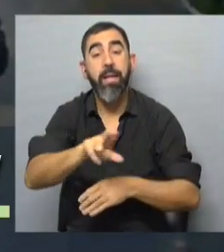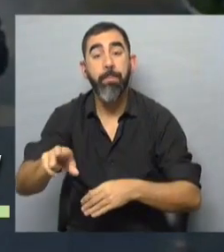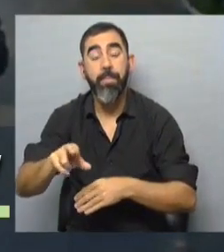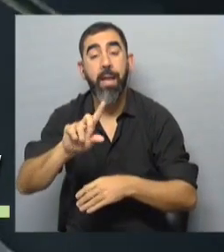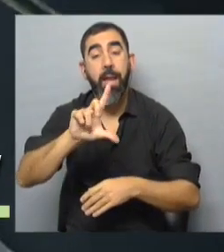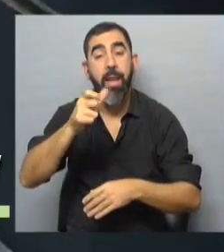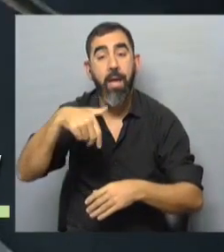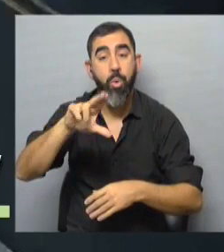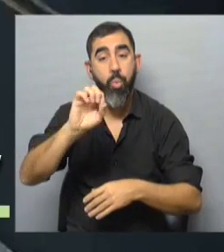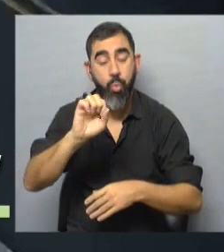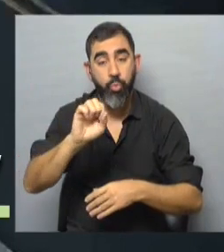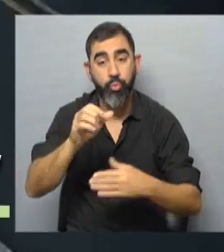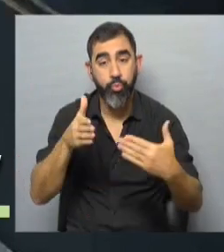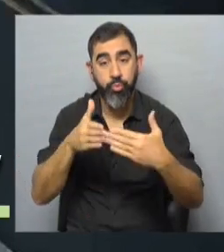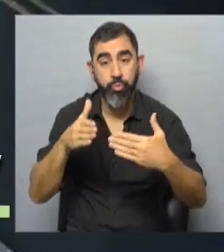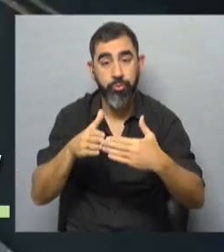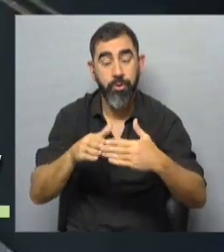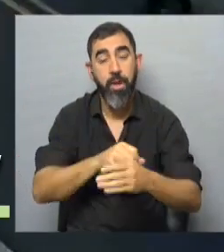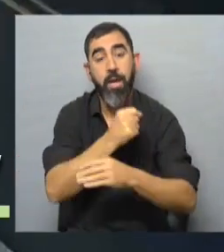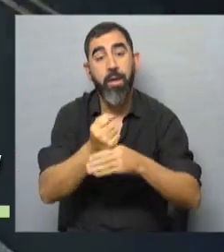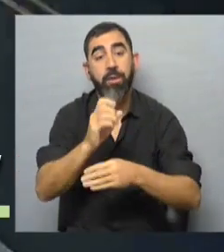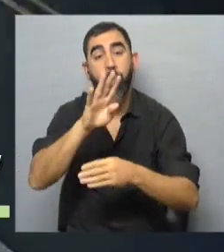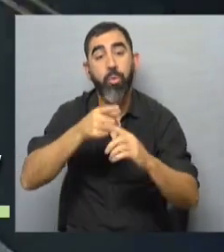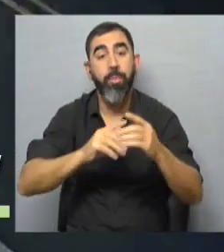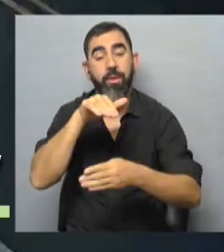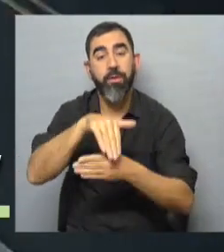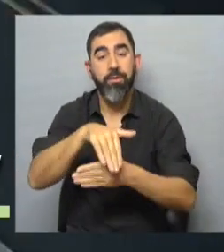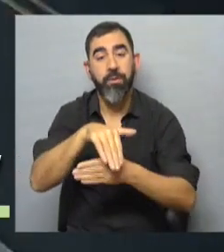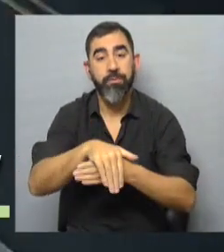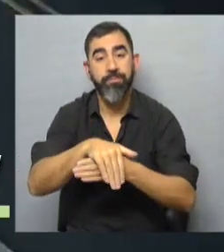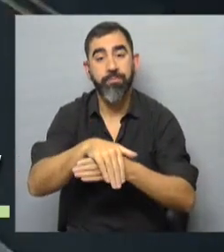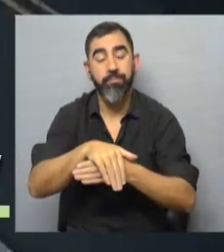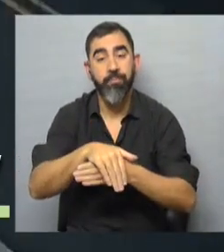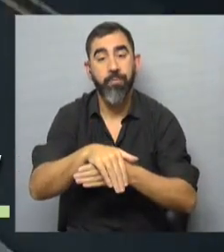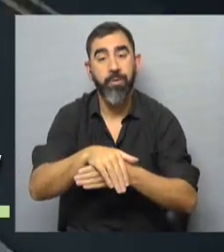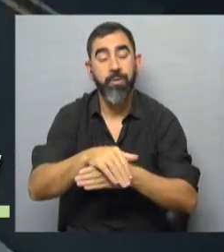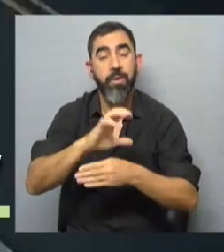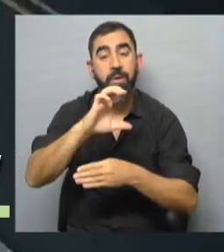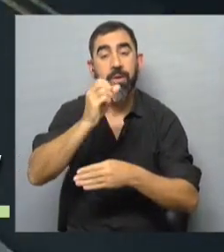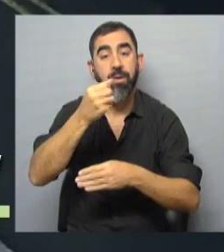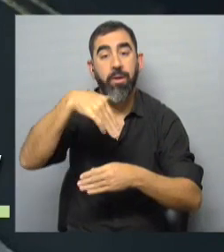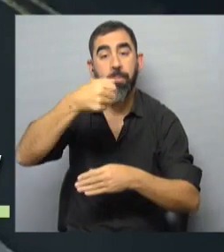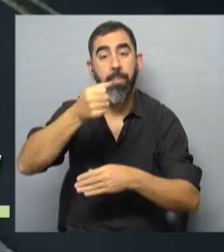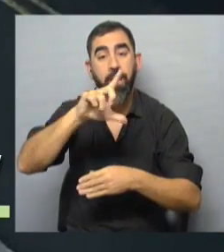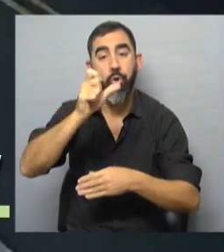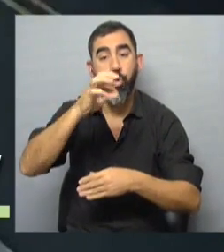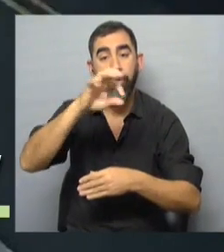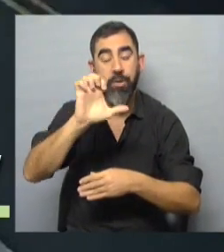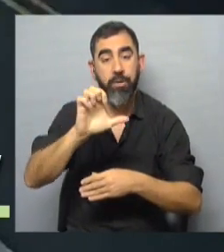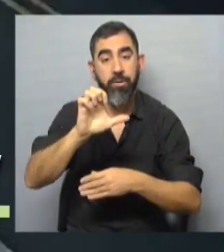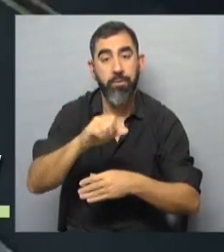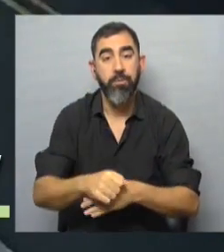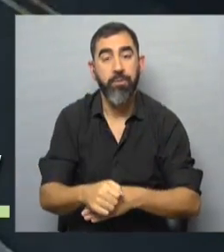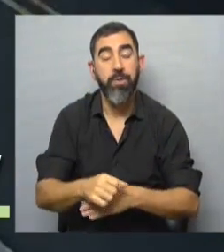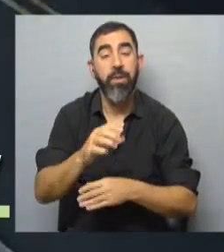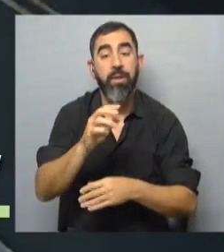Lanús y Román Freire, esto será hasta las 4 y media de la tarde. También Camino Los Camalotes entre Delta Ambrí, del